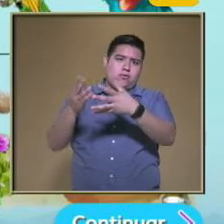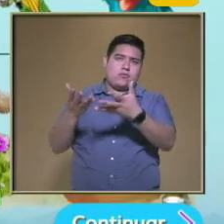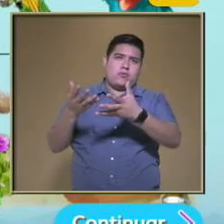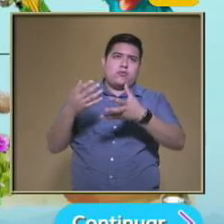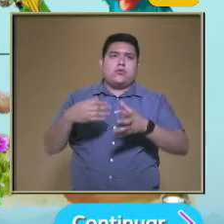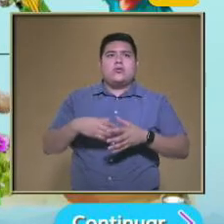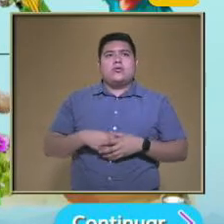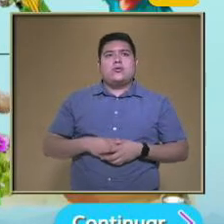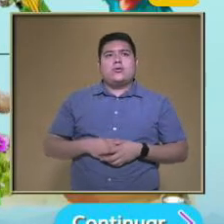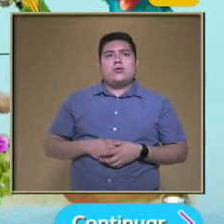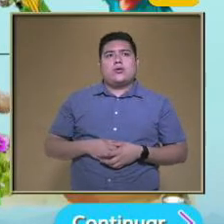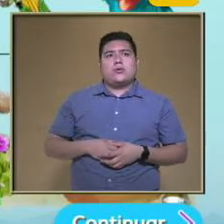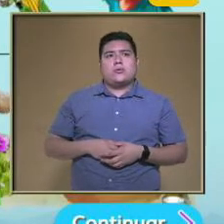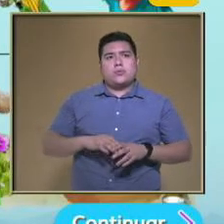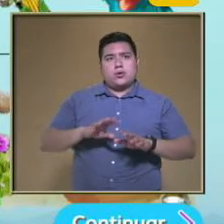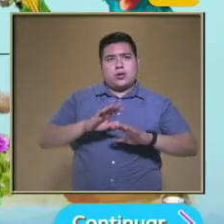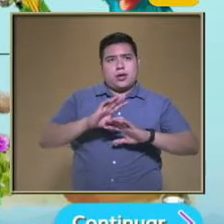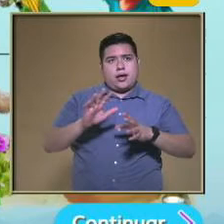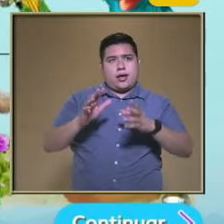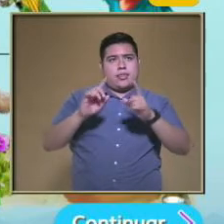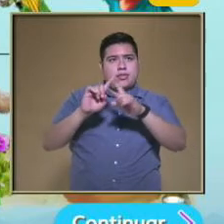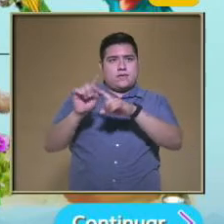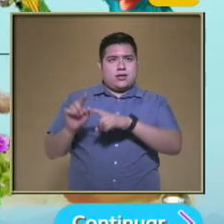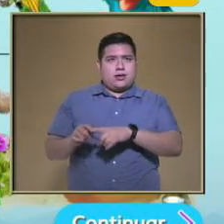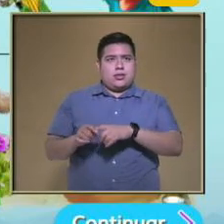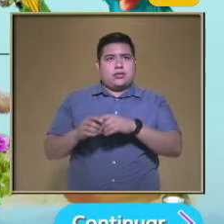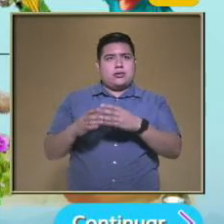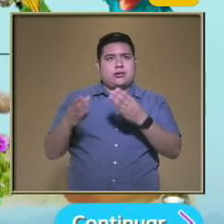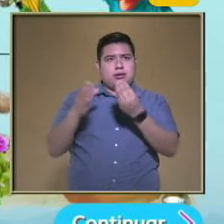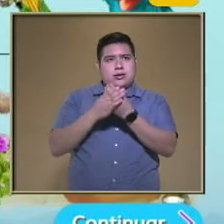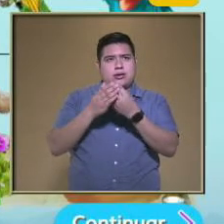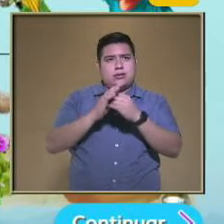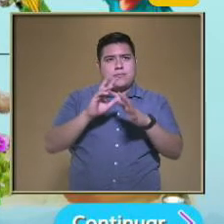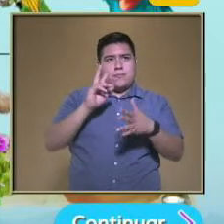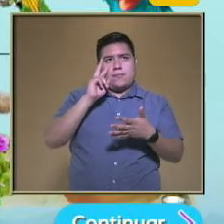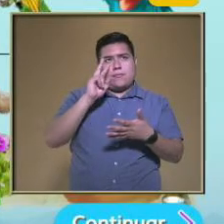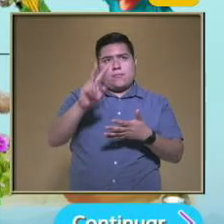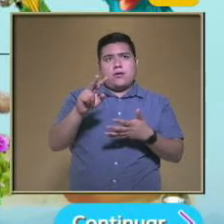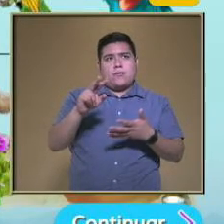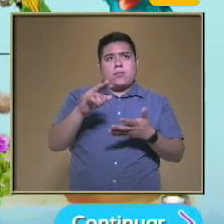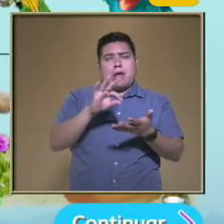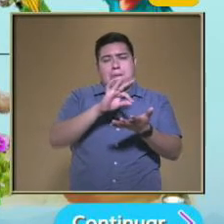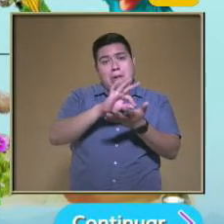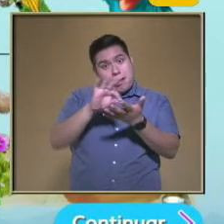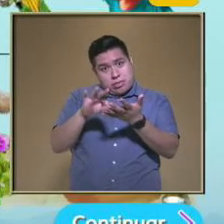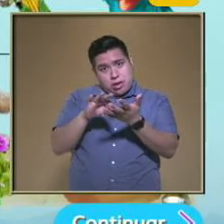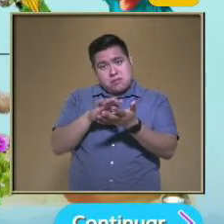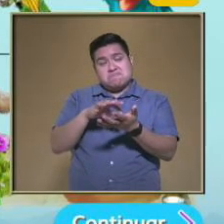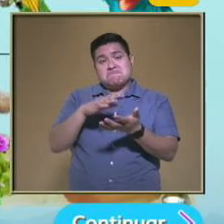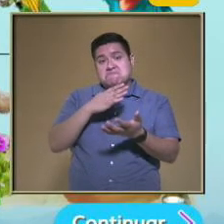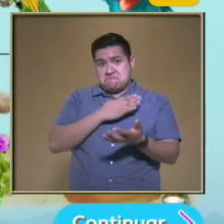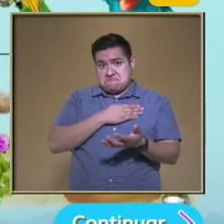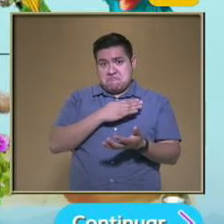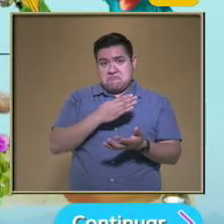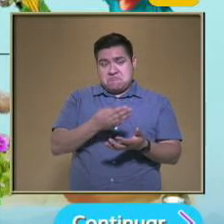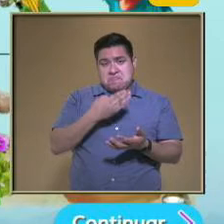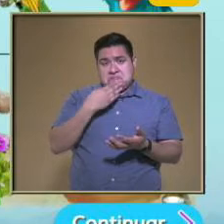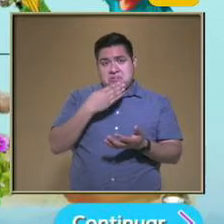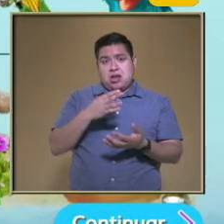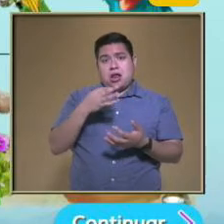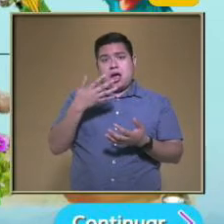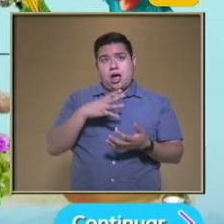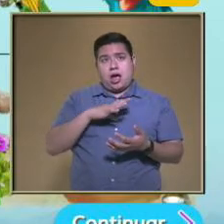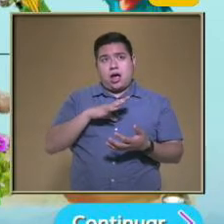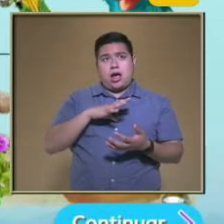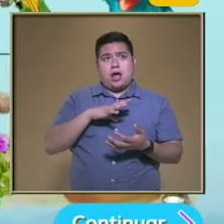Que habíamos mencionado En clases anteriores Como puedes ver Y se menciona Las bacterias No todas son dañinas Y el frijol Es una enredadera Que usa